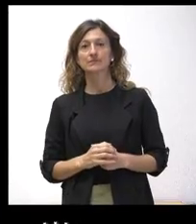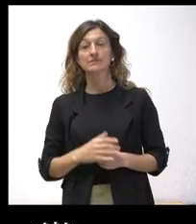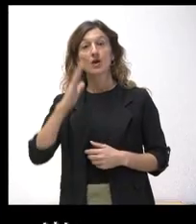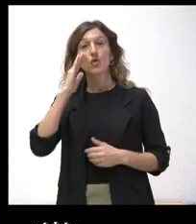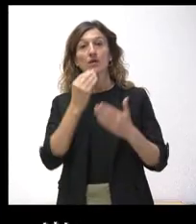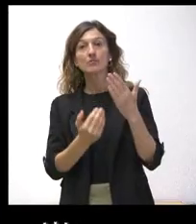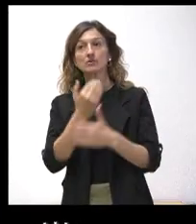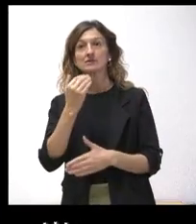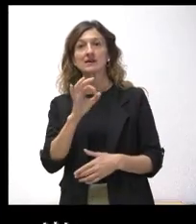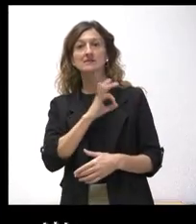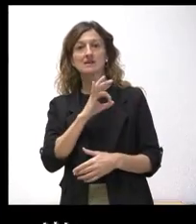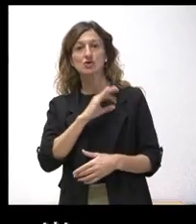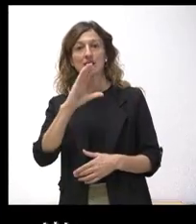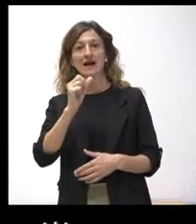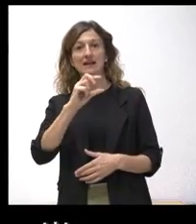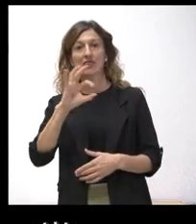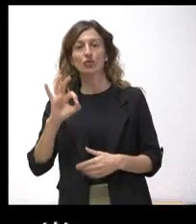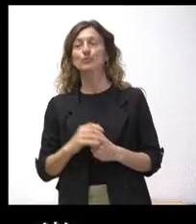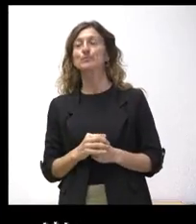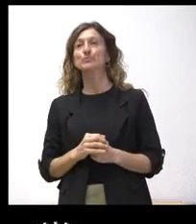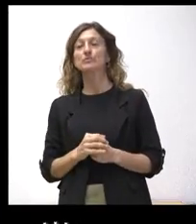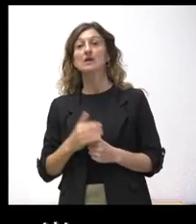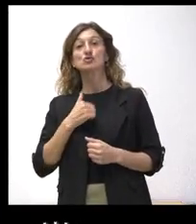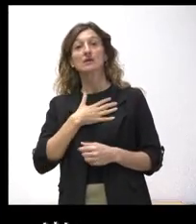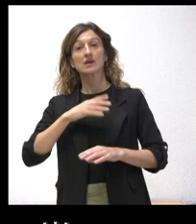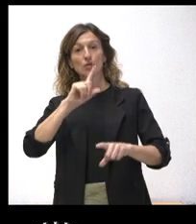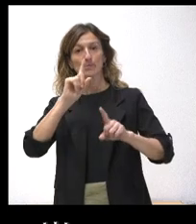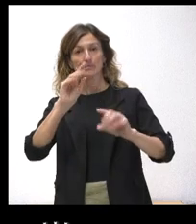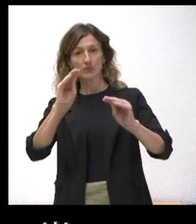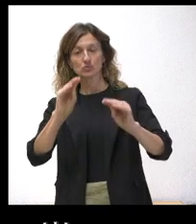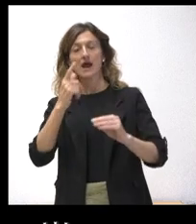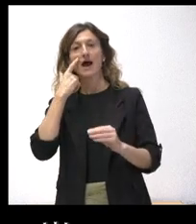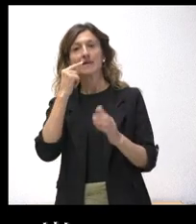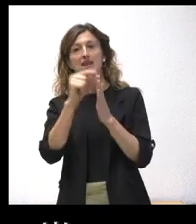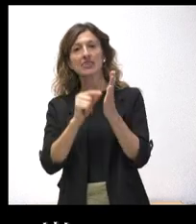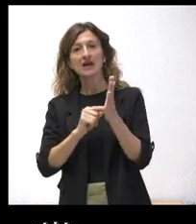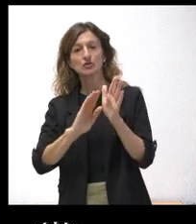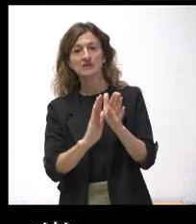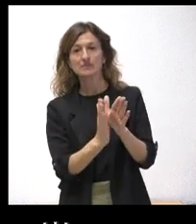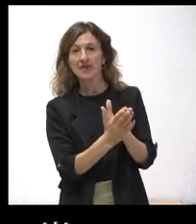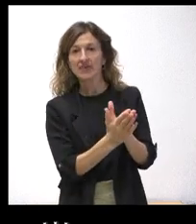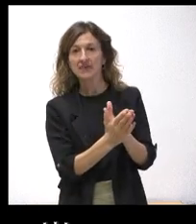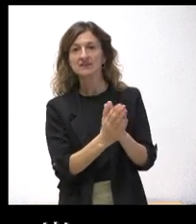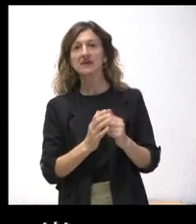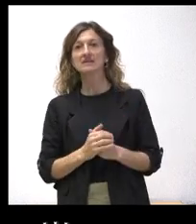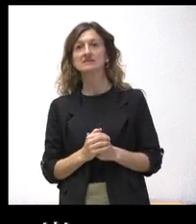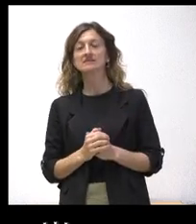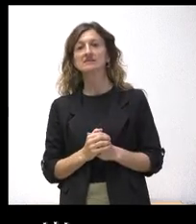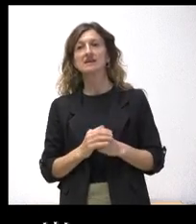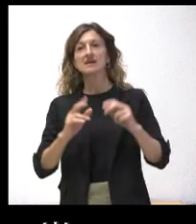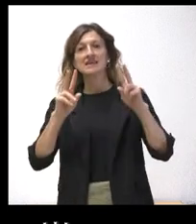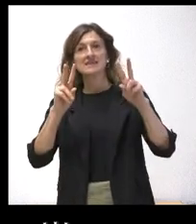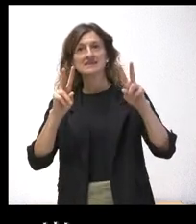buenos días, señor Carriero. Yo le quería preguntar, a ver si tiene datos de esto, de los expedientes de la enfermedad